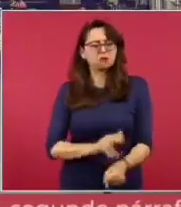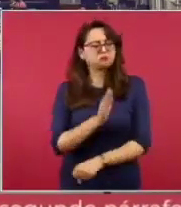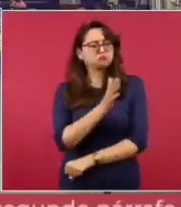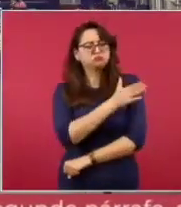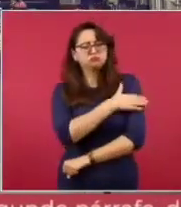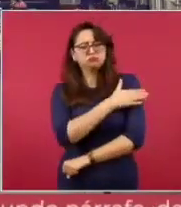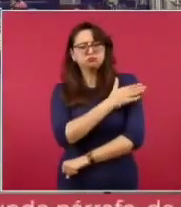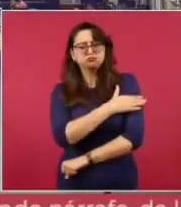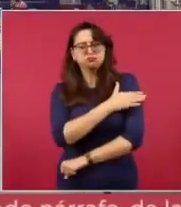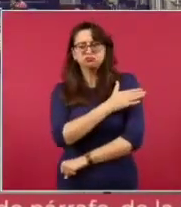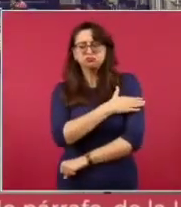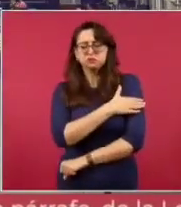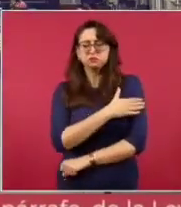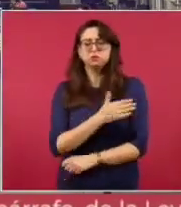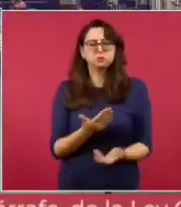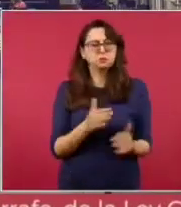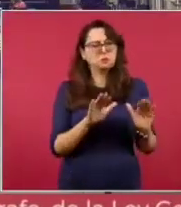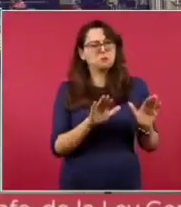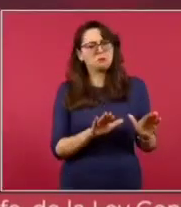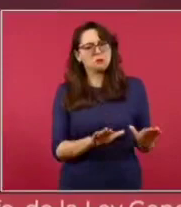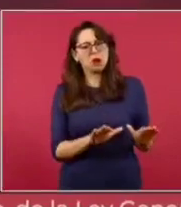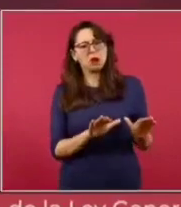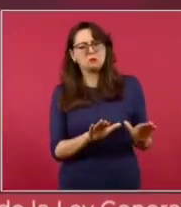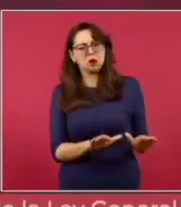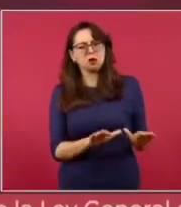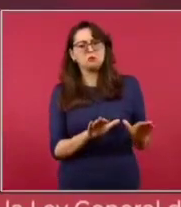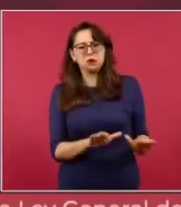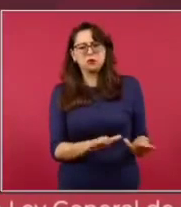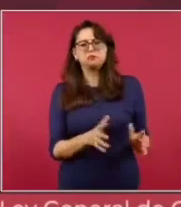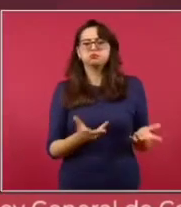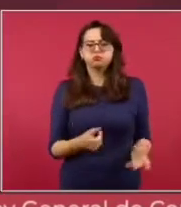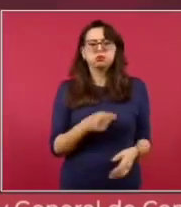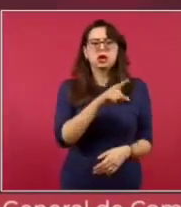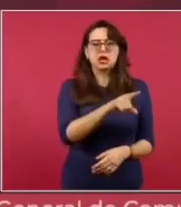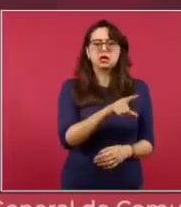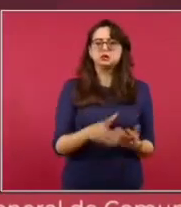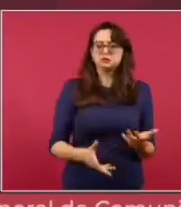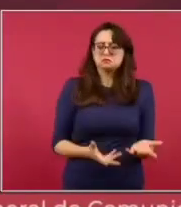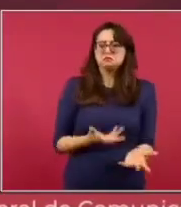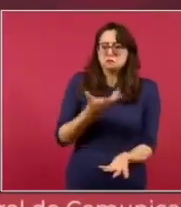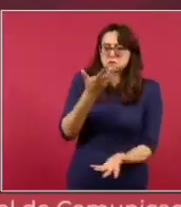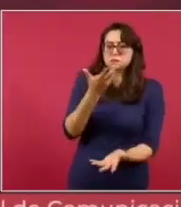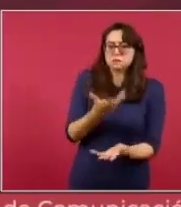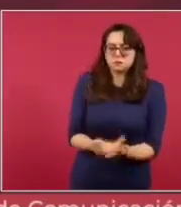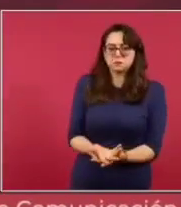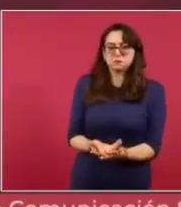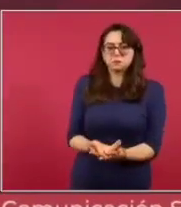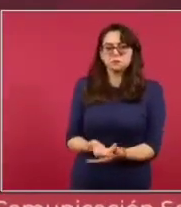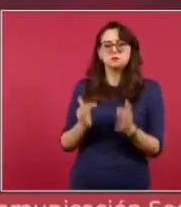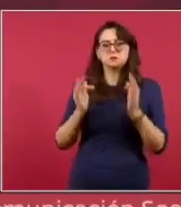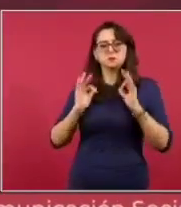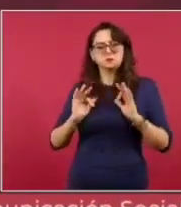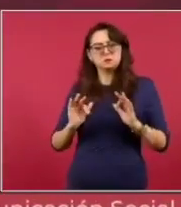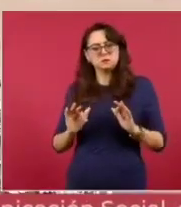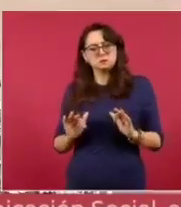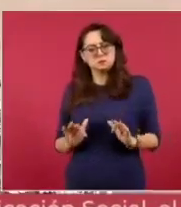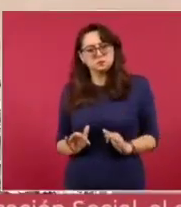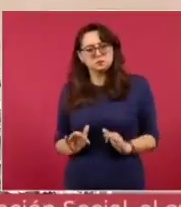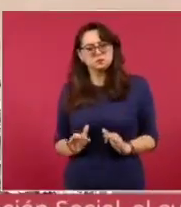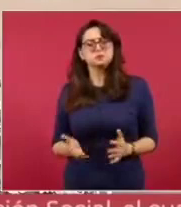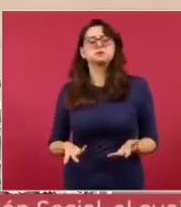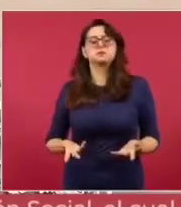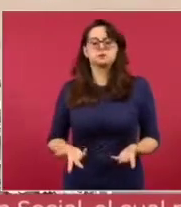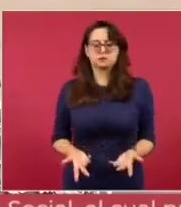controlado más hacia la baja, pero es porque no está haciendo acciones con toda la población, que son